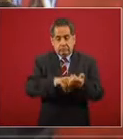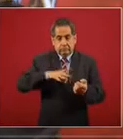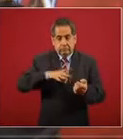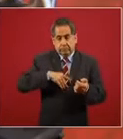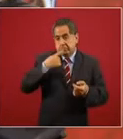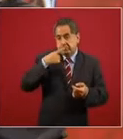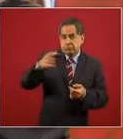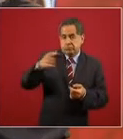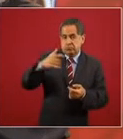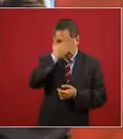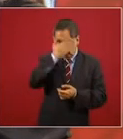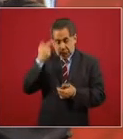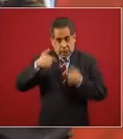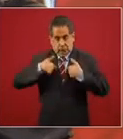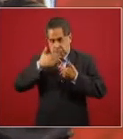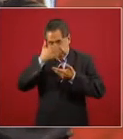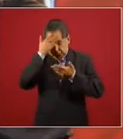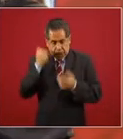denuncia pero